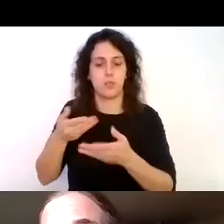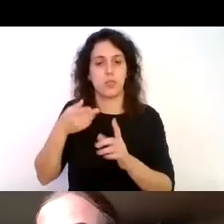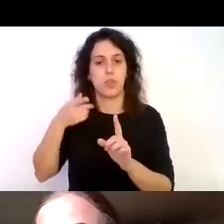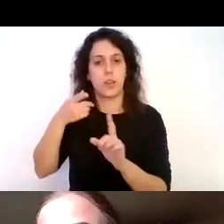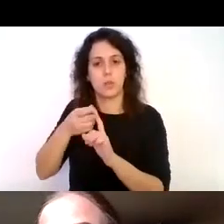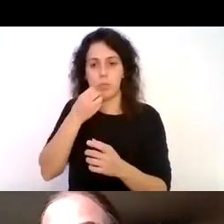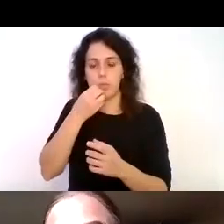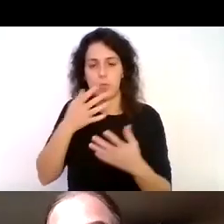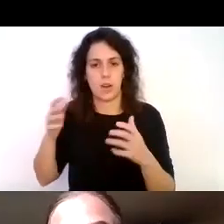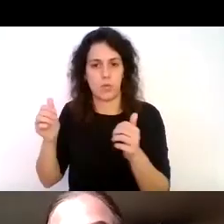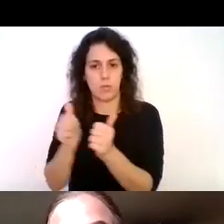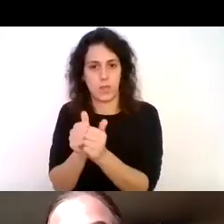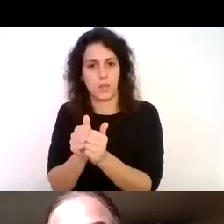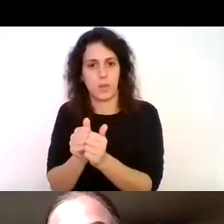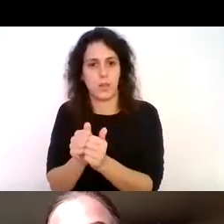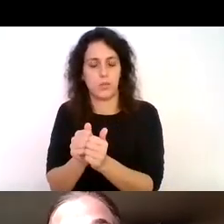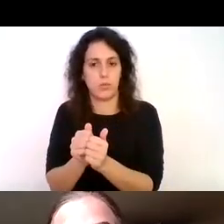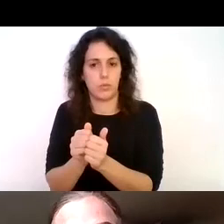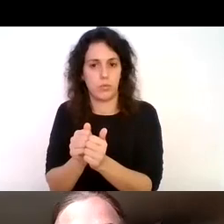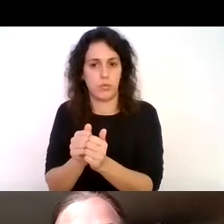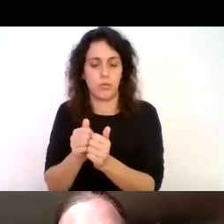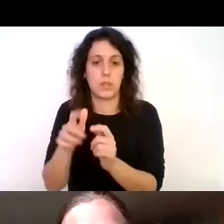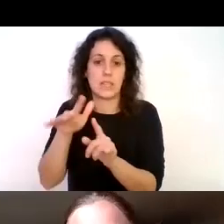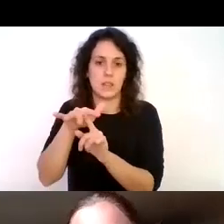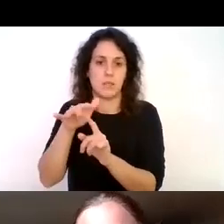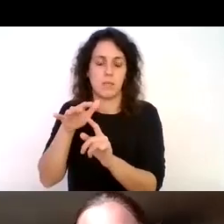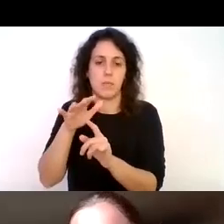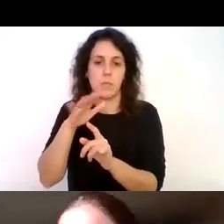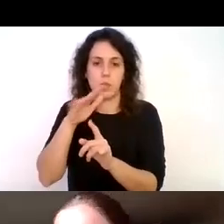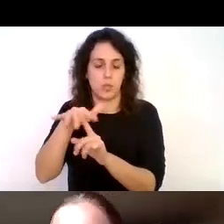acompañamiento frente a estas situaciones